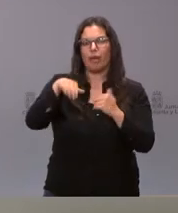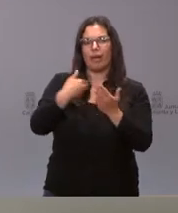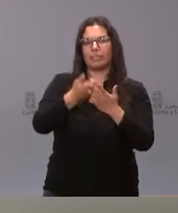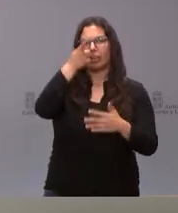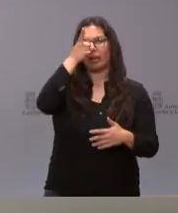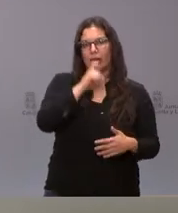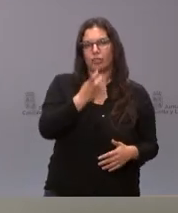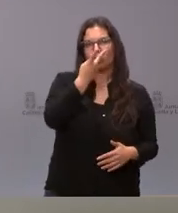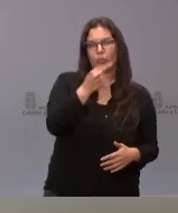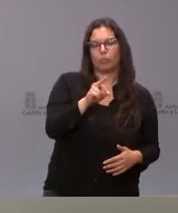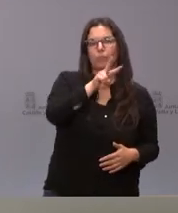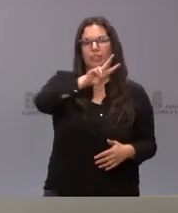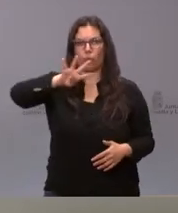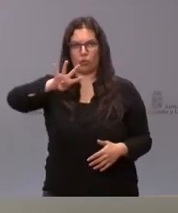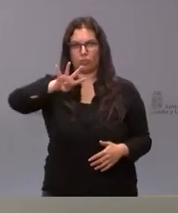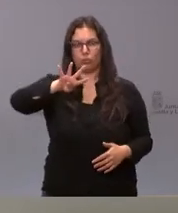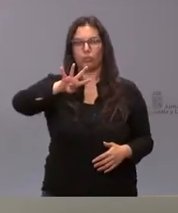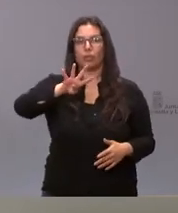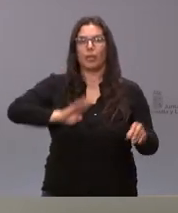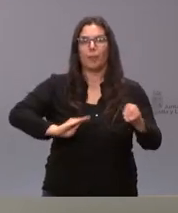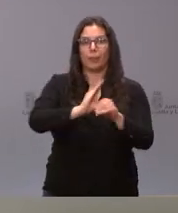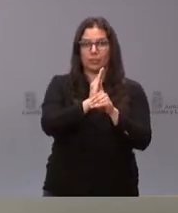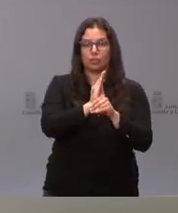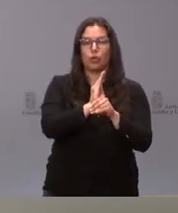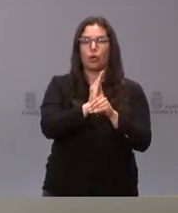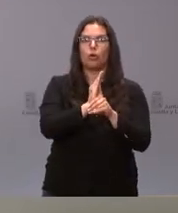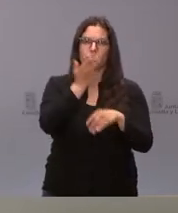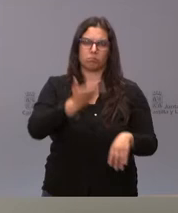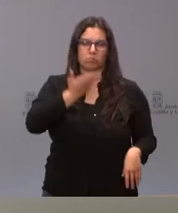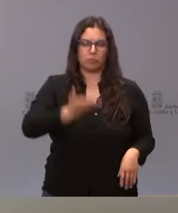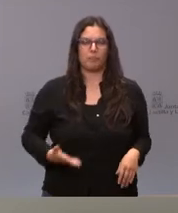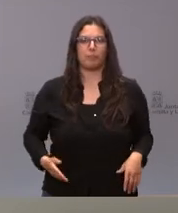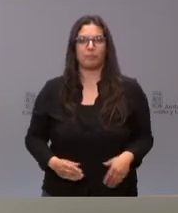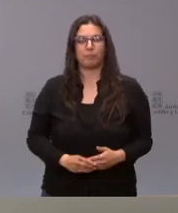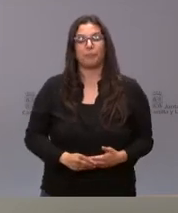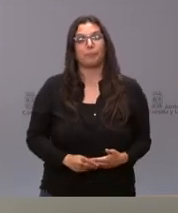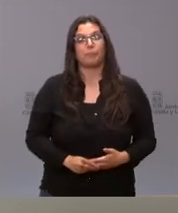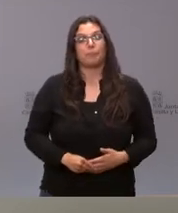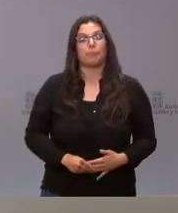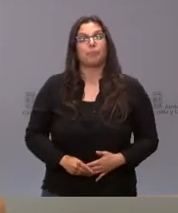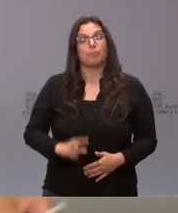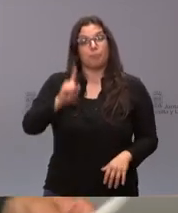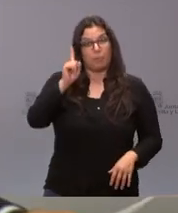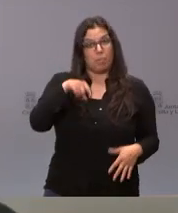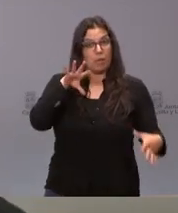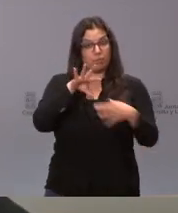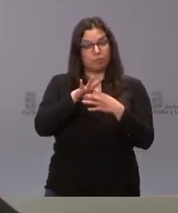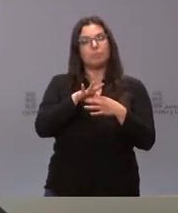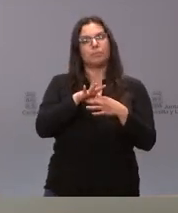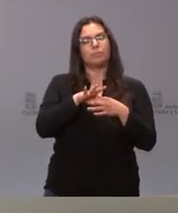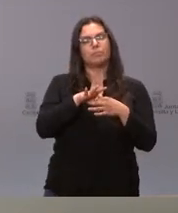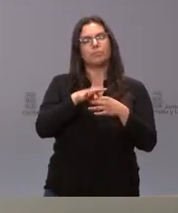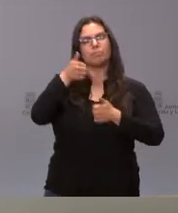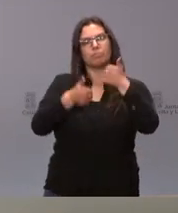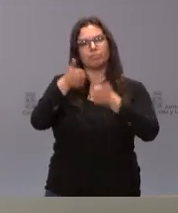2024 con una inversión ciertamente relevante. Y, en este mismo sentido, licitamos por un